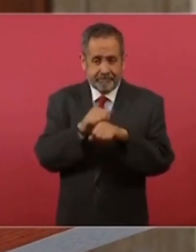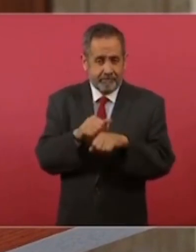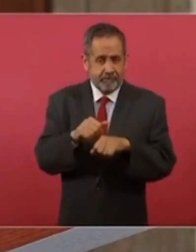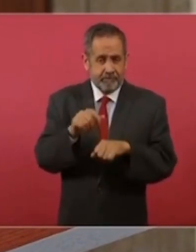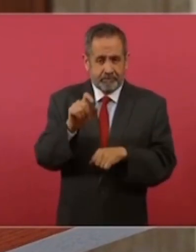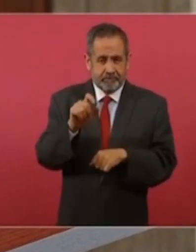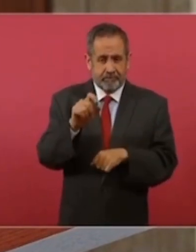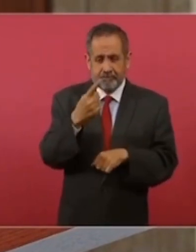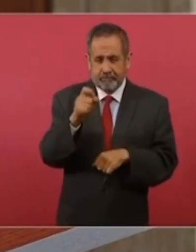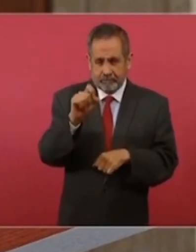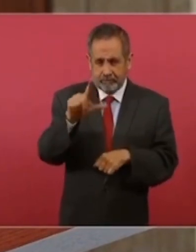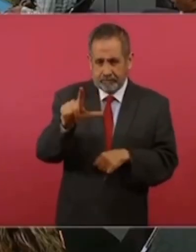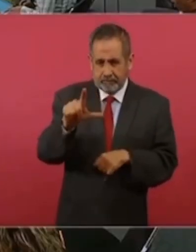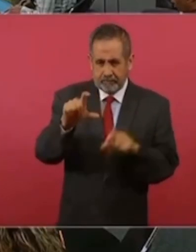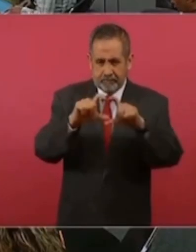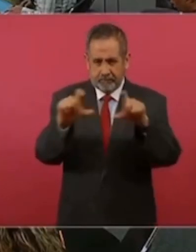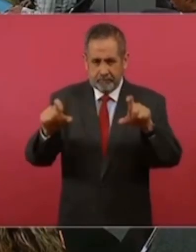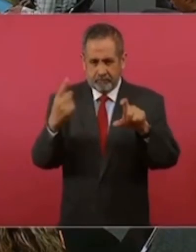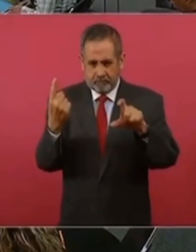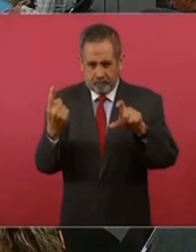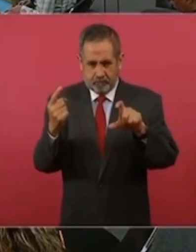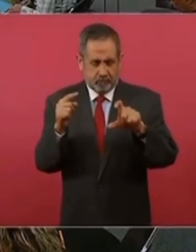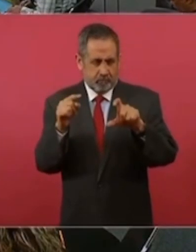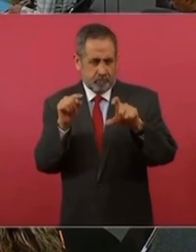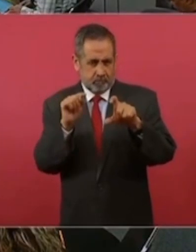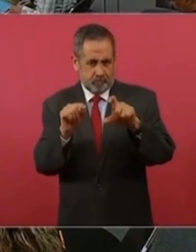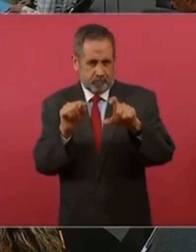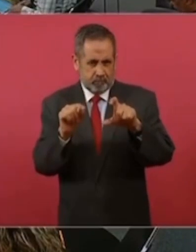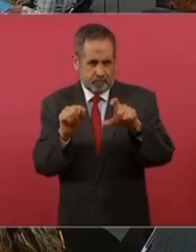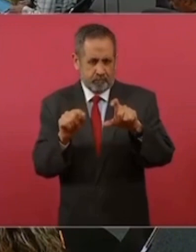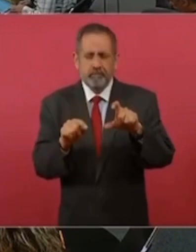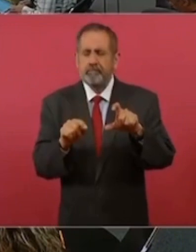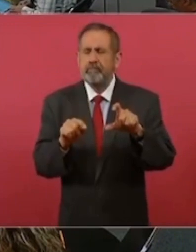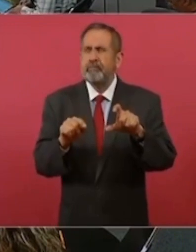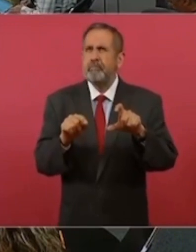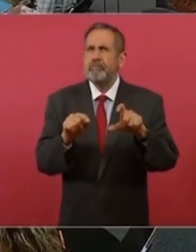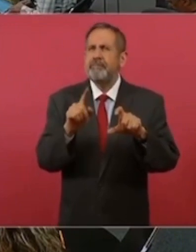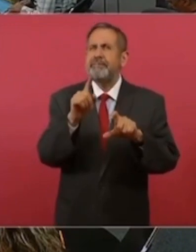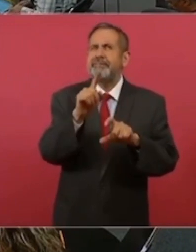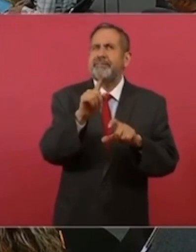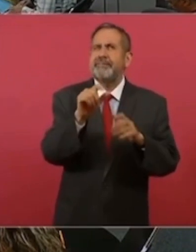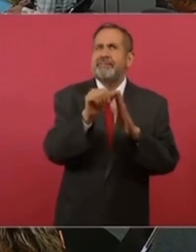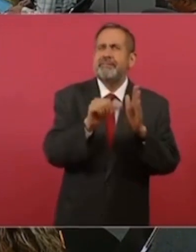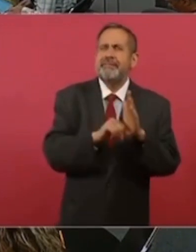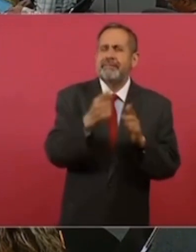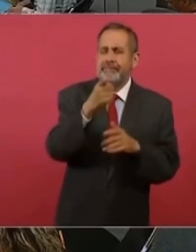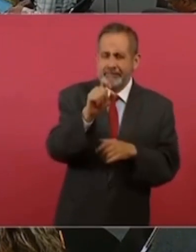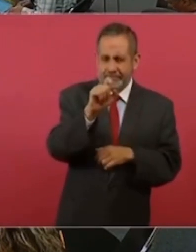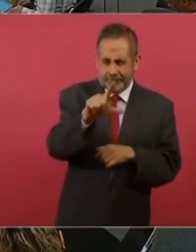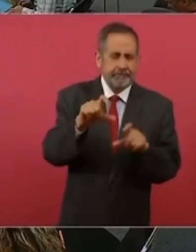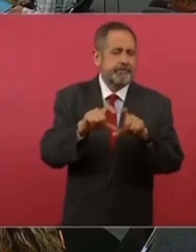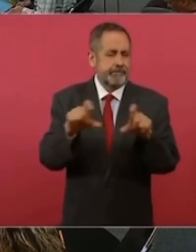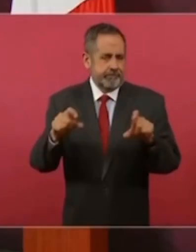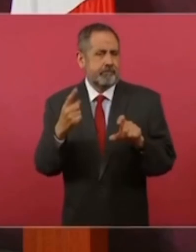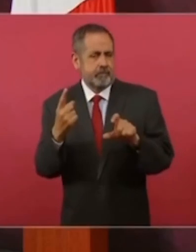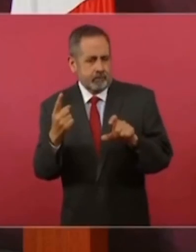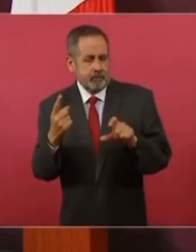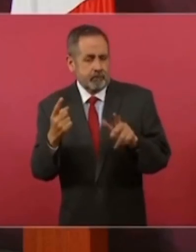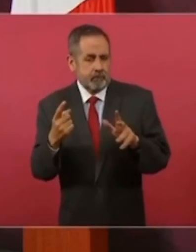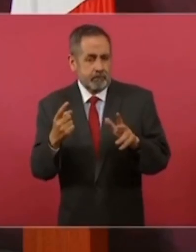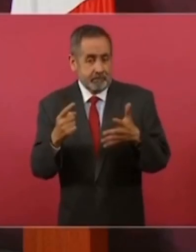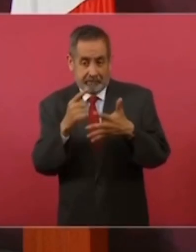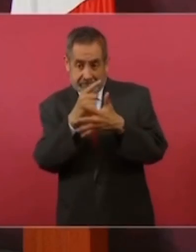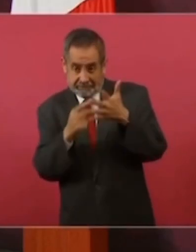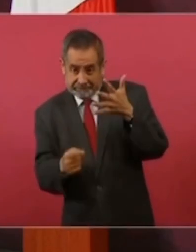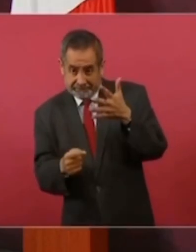del artículo 200, digo, 127, todo